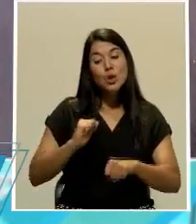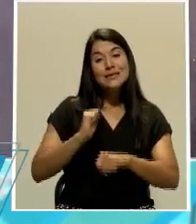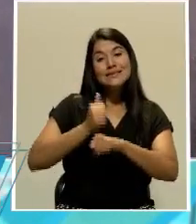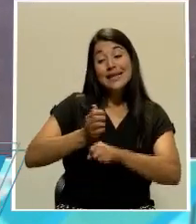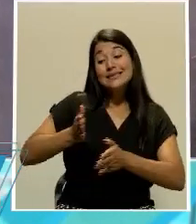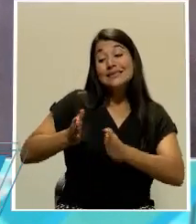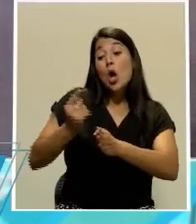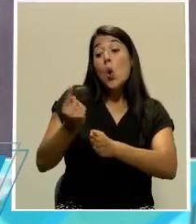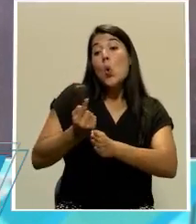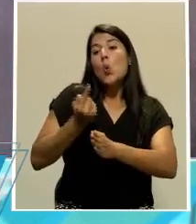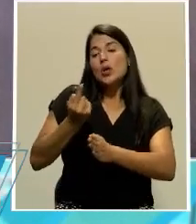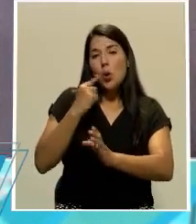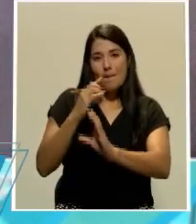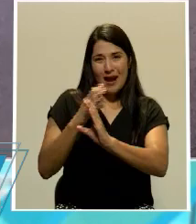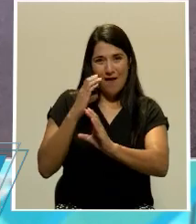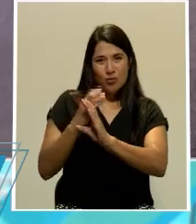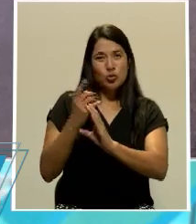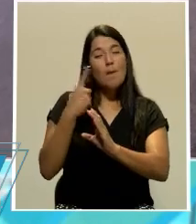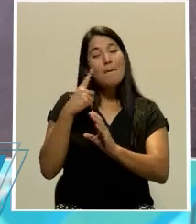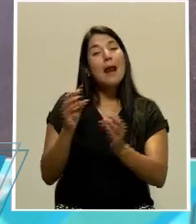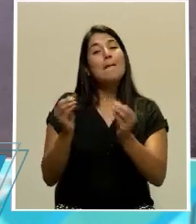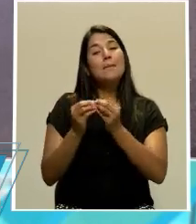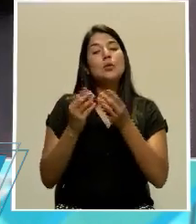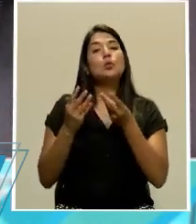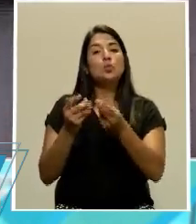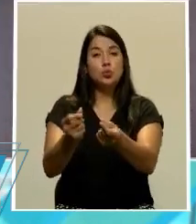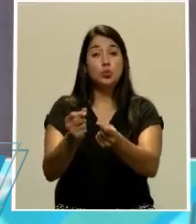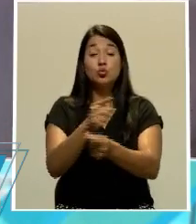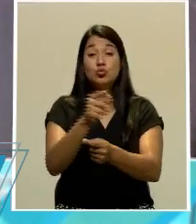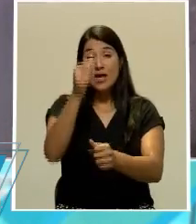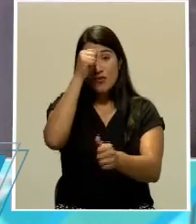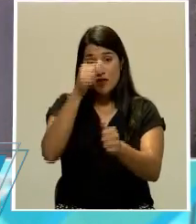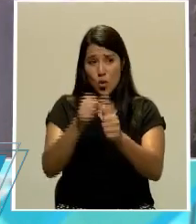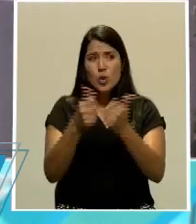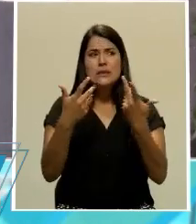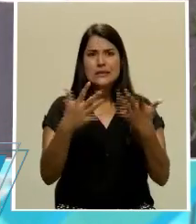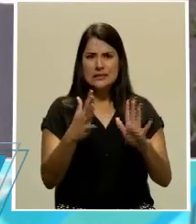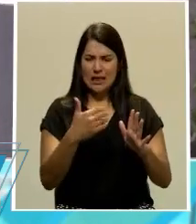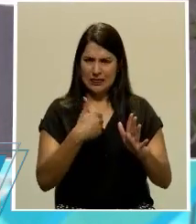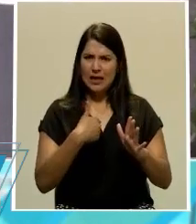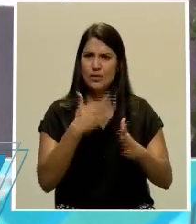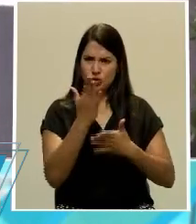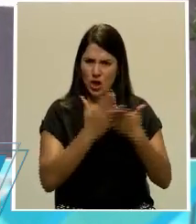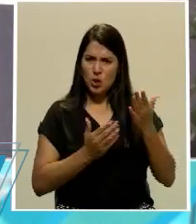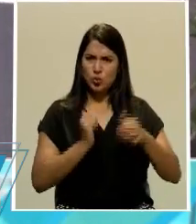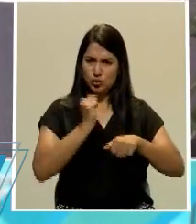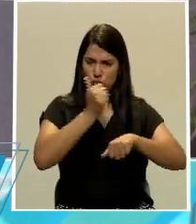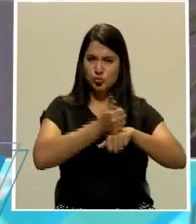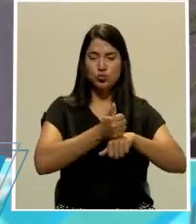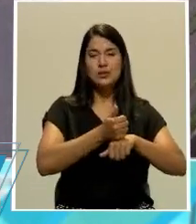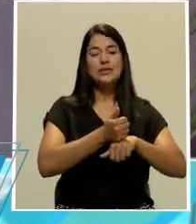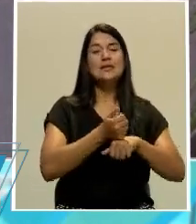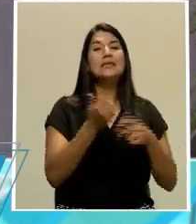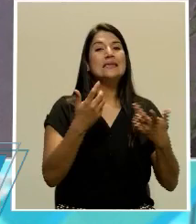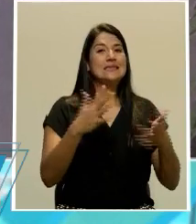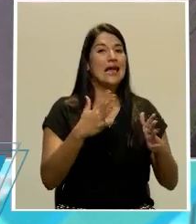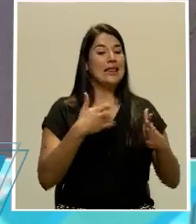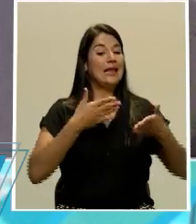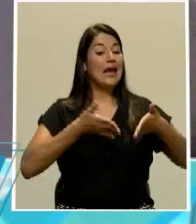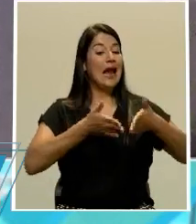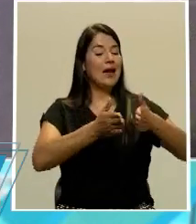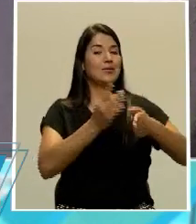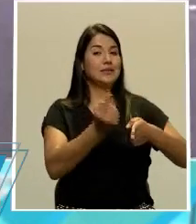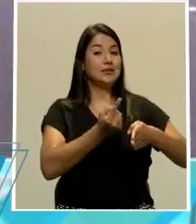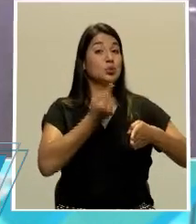algunos sectores y subsectores del país. Recordemos que ya en este momento tenemos varios sectores que cuentan y subsectores que cuentan ya con carriles